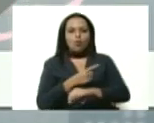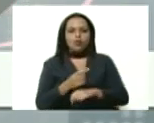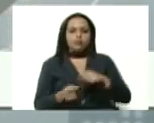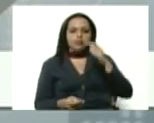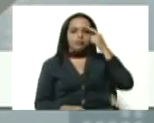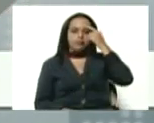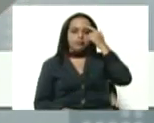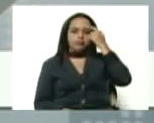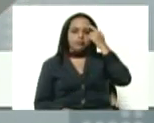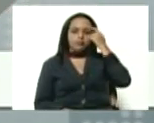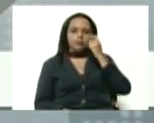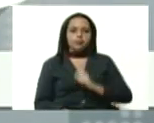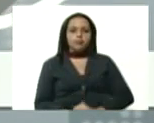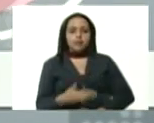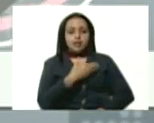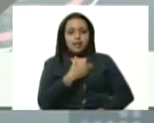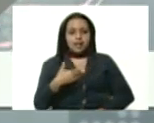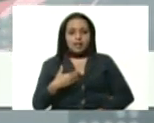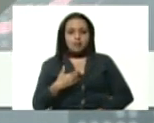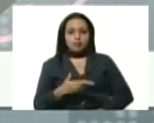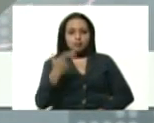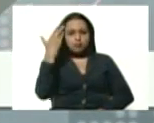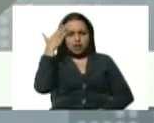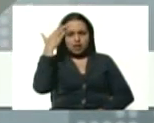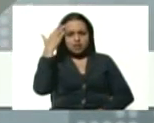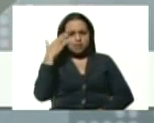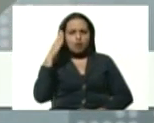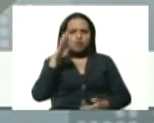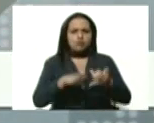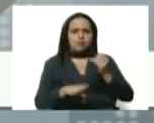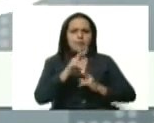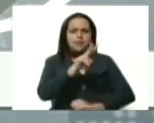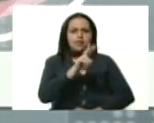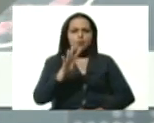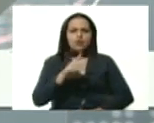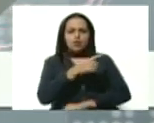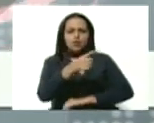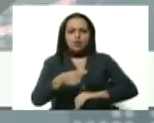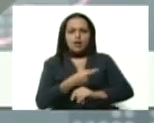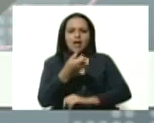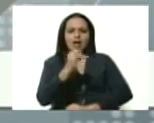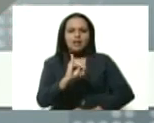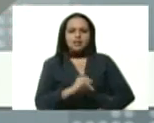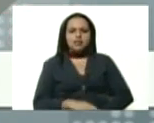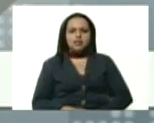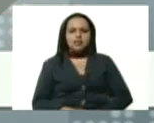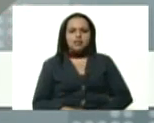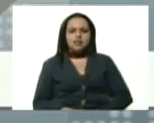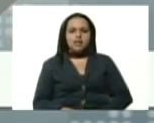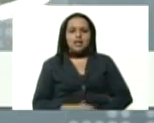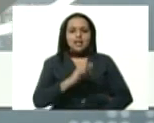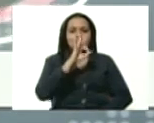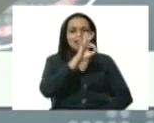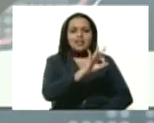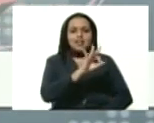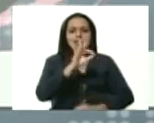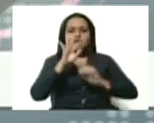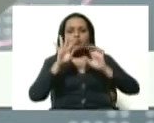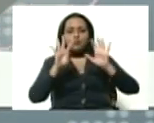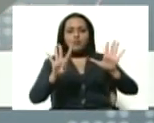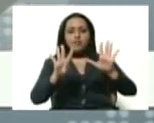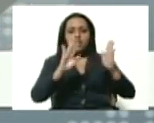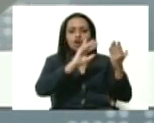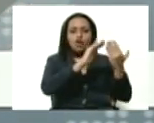reportar que en las últimas 24 horas han aparecido 39 casos